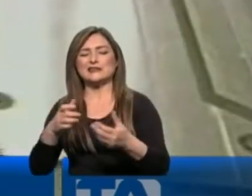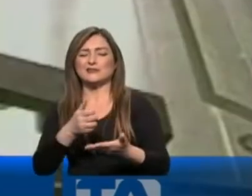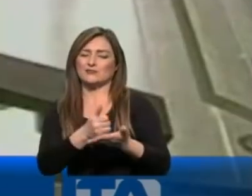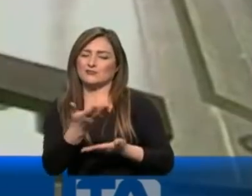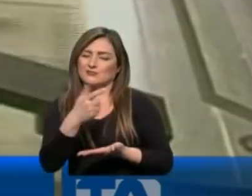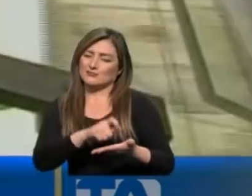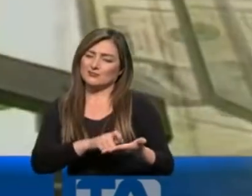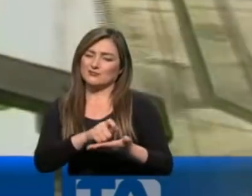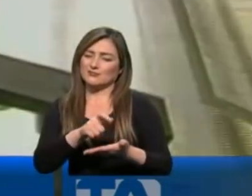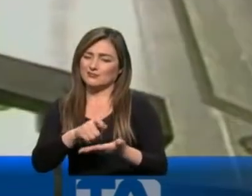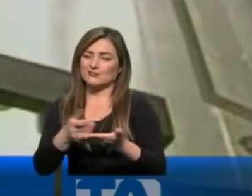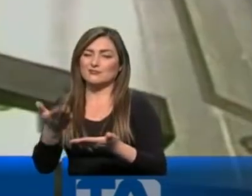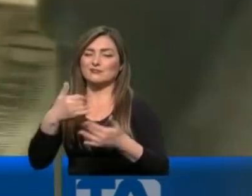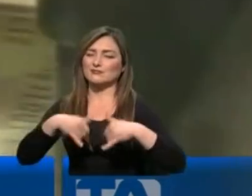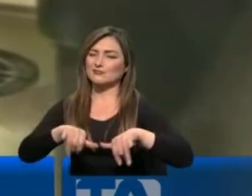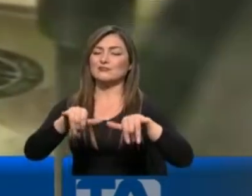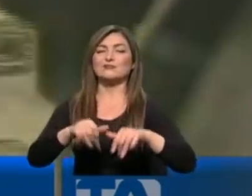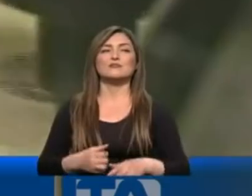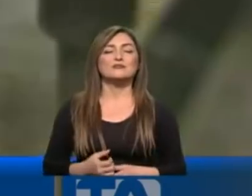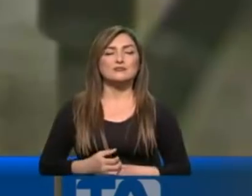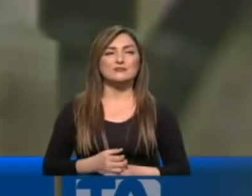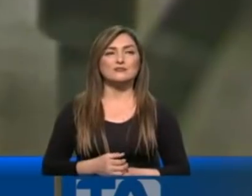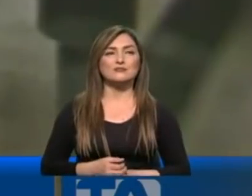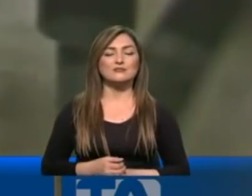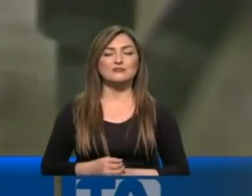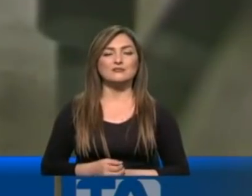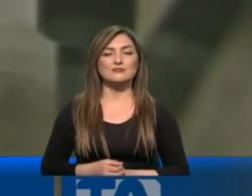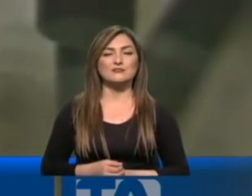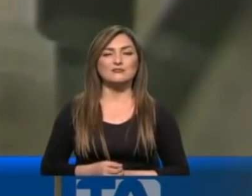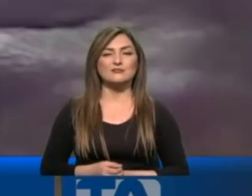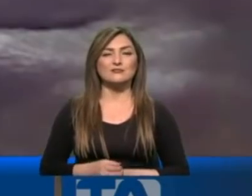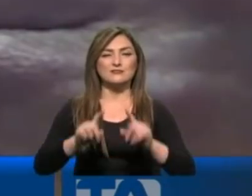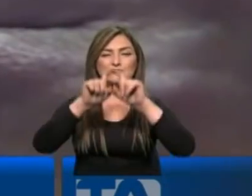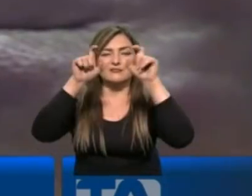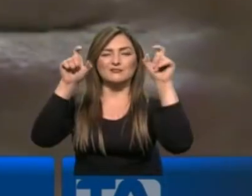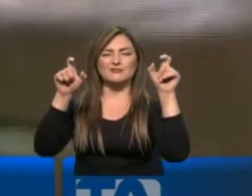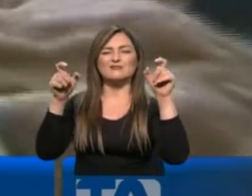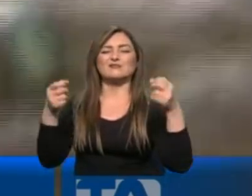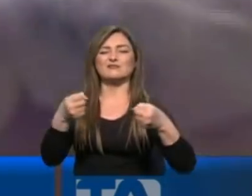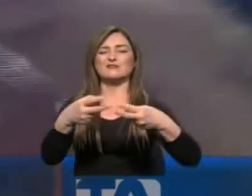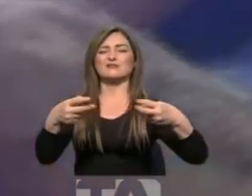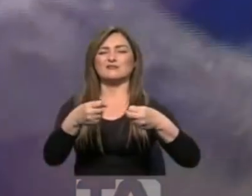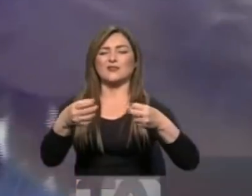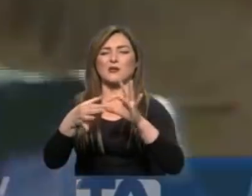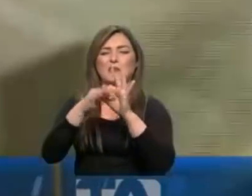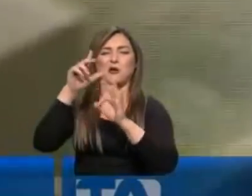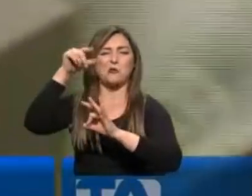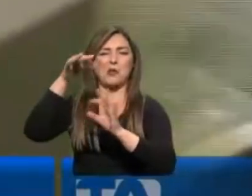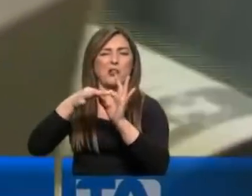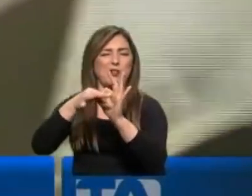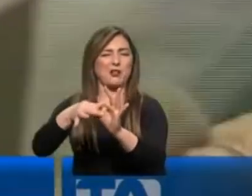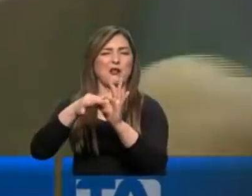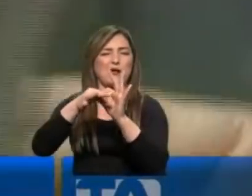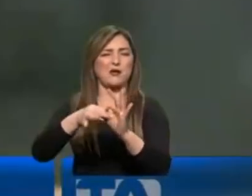de jugosos contratos y mantener otros, con la aseguradora estrella del sector público. Durante más de una década, Sucre manejó